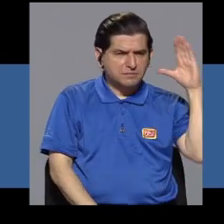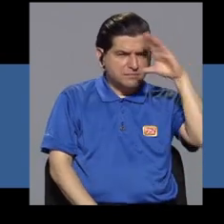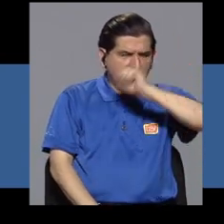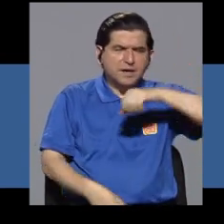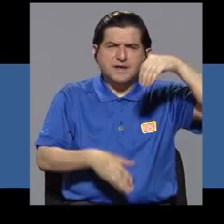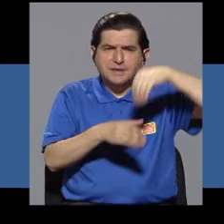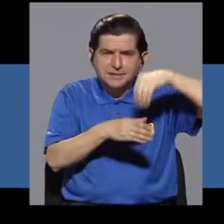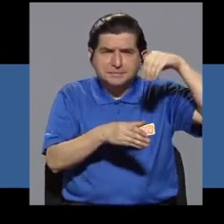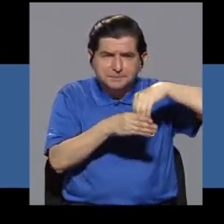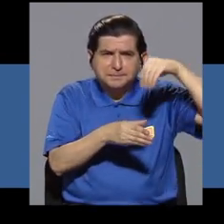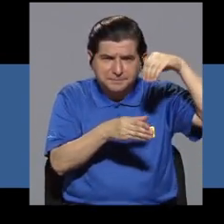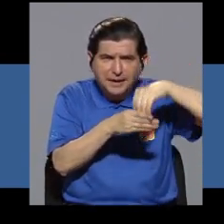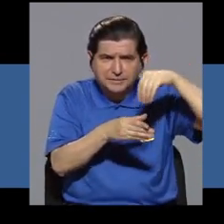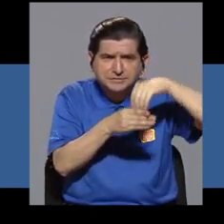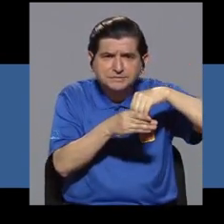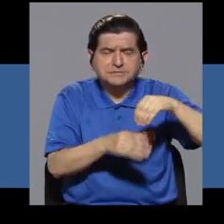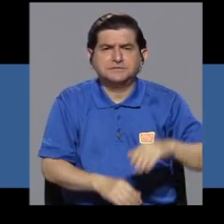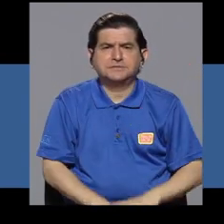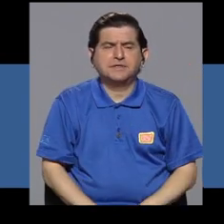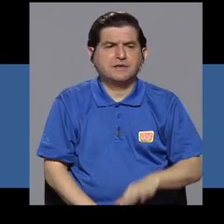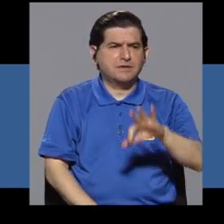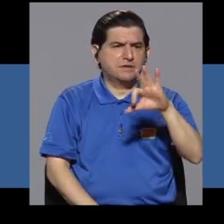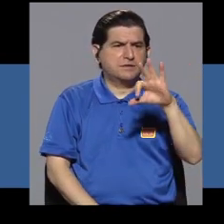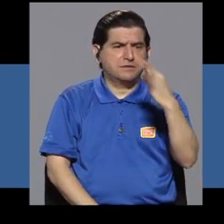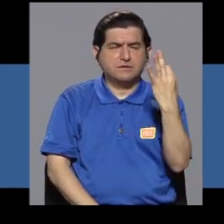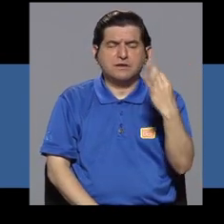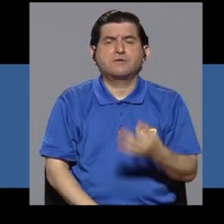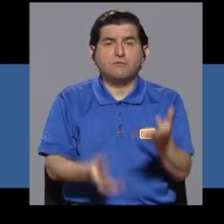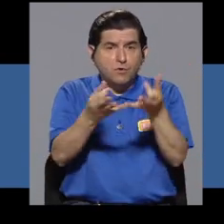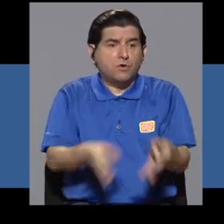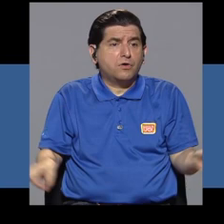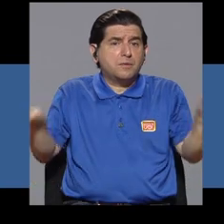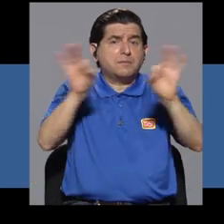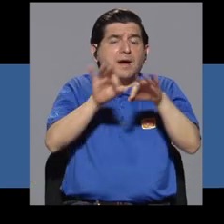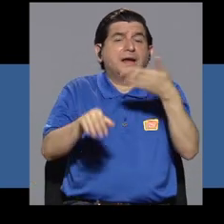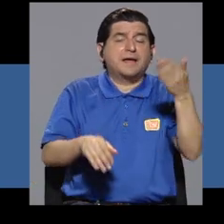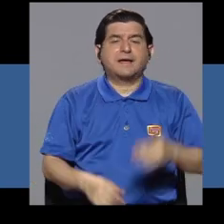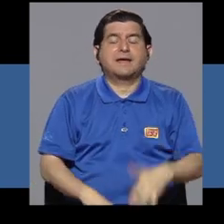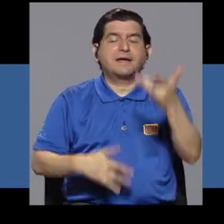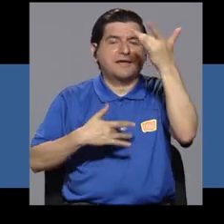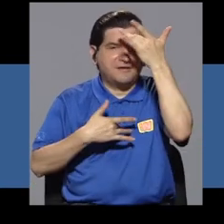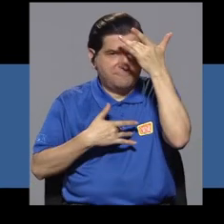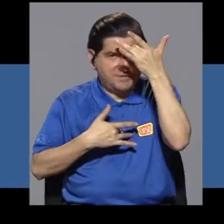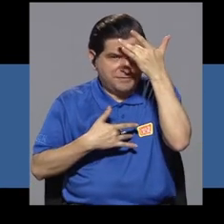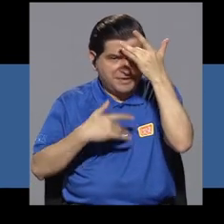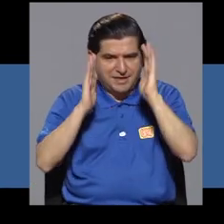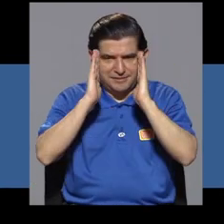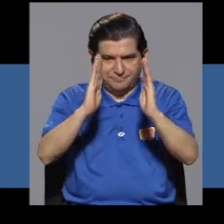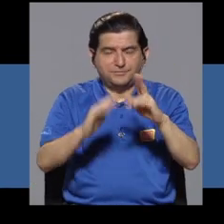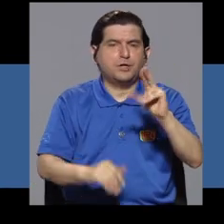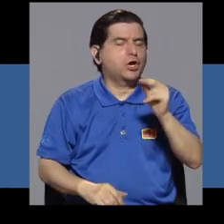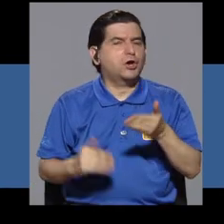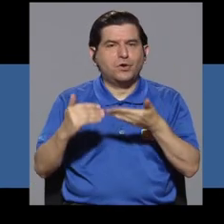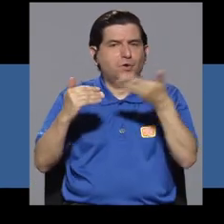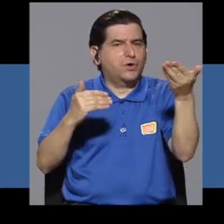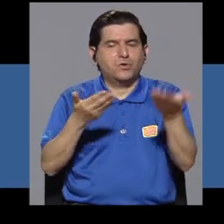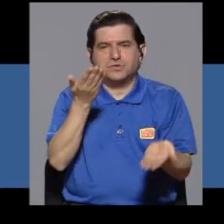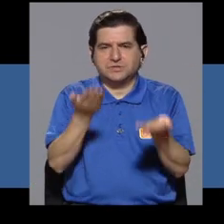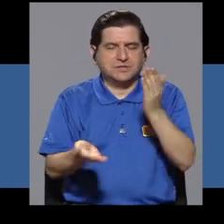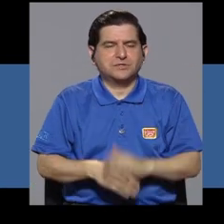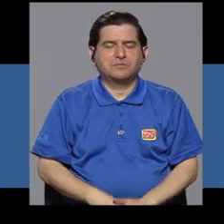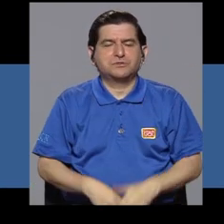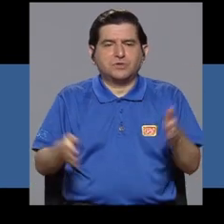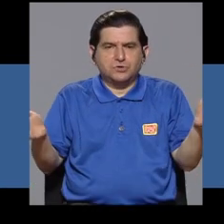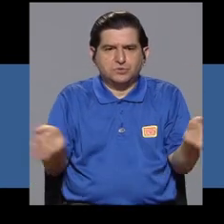enfermedad y no en elementos como, por ejemplo, el tema de promoción o prevención de la enfermedad. Es una toma de decisiones